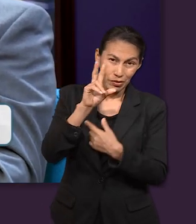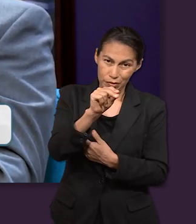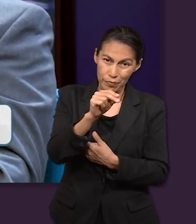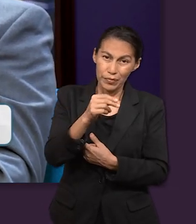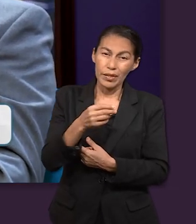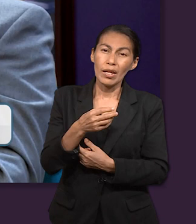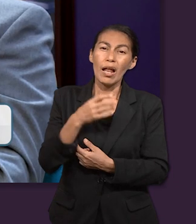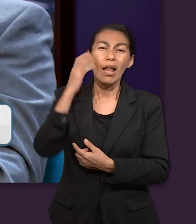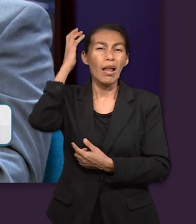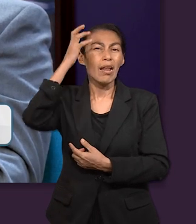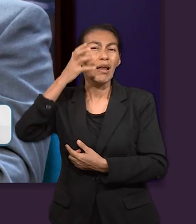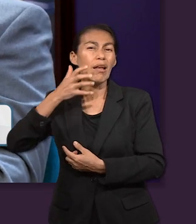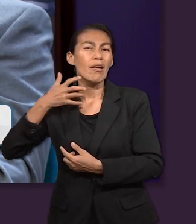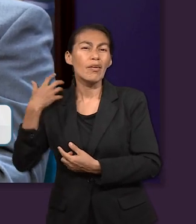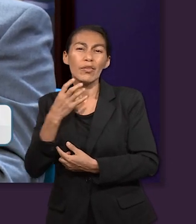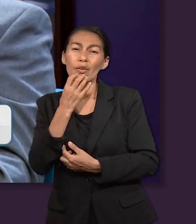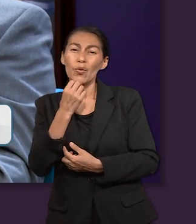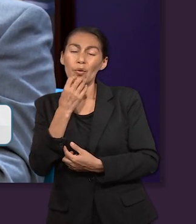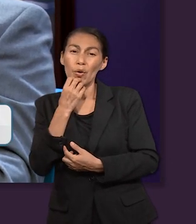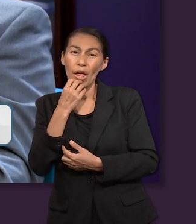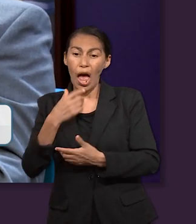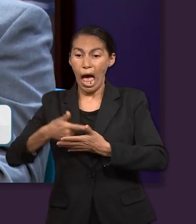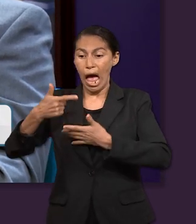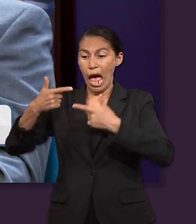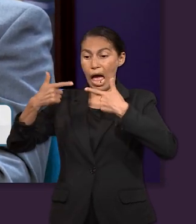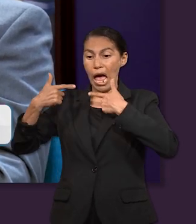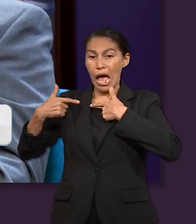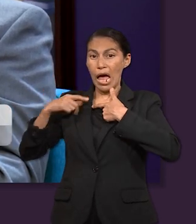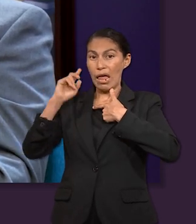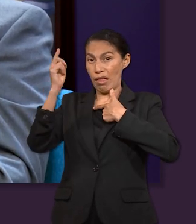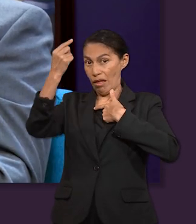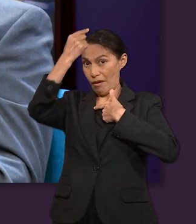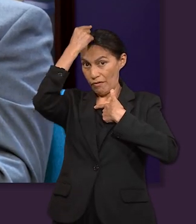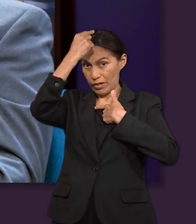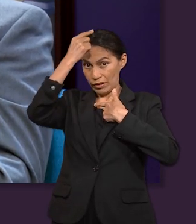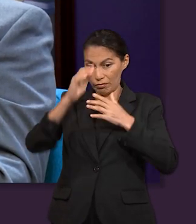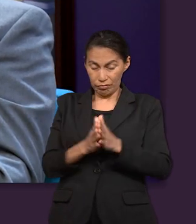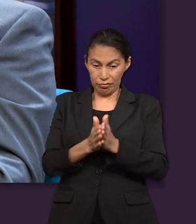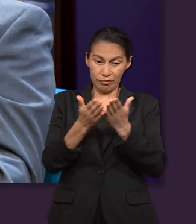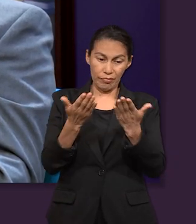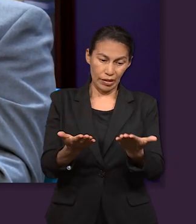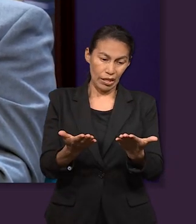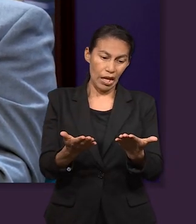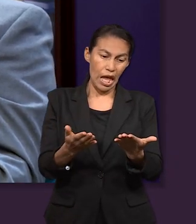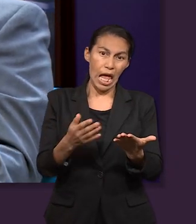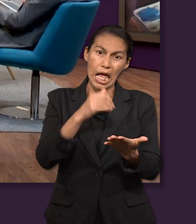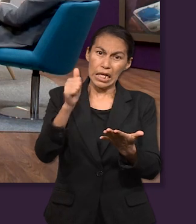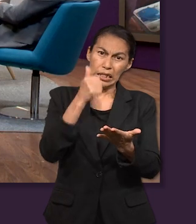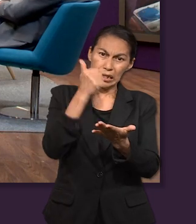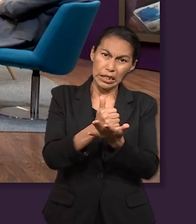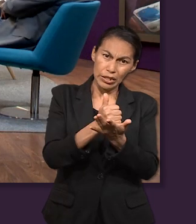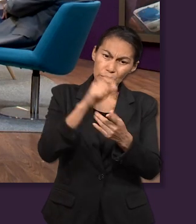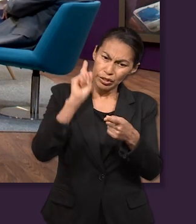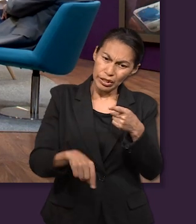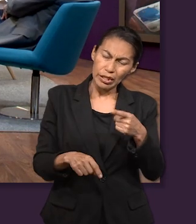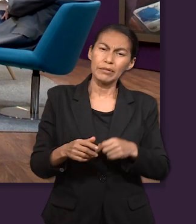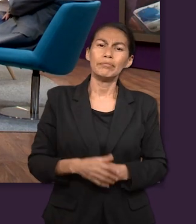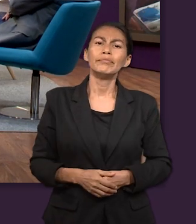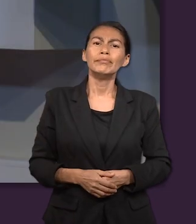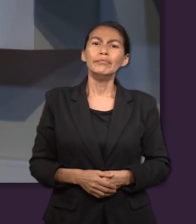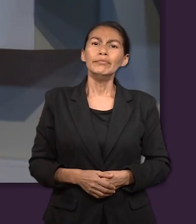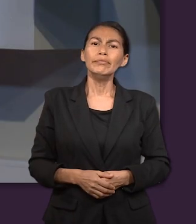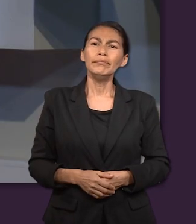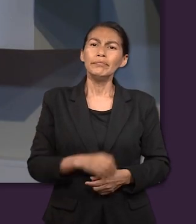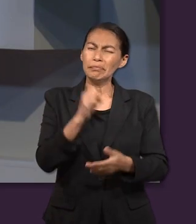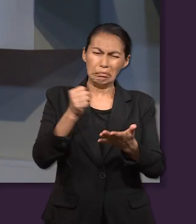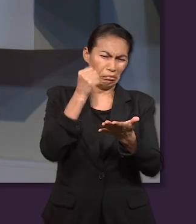león de la tribu de Judá, la raíz de David, ha vencido para abrir el libro y desatar sus siete sellos. ¿A